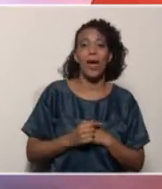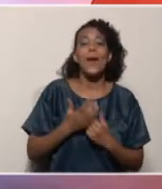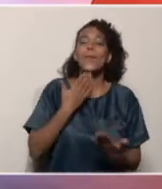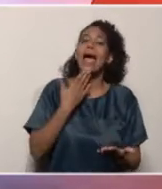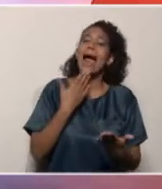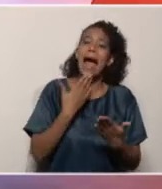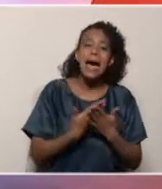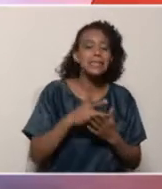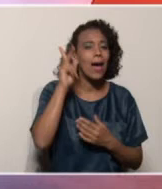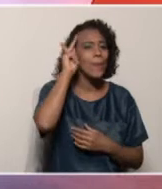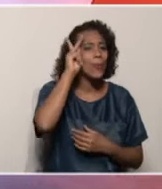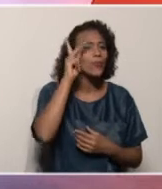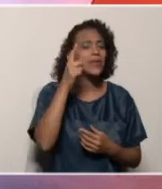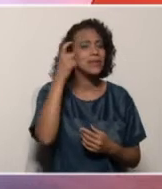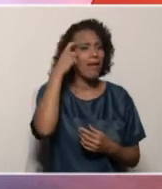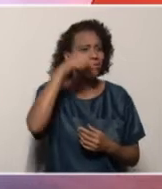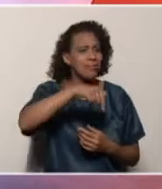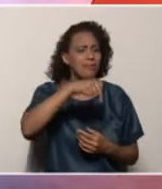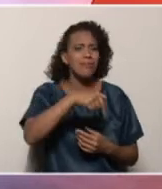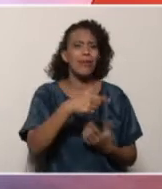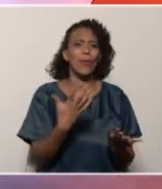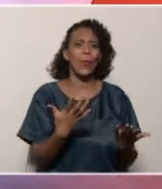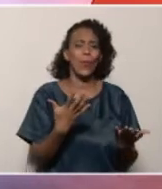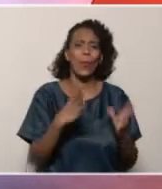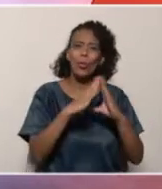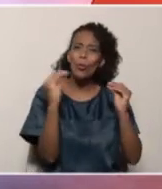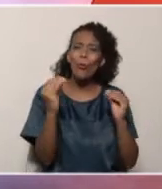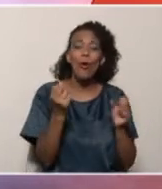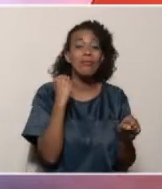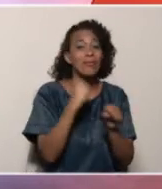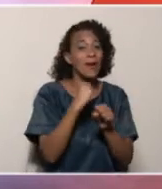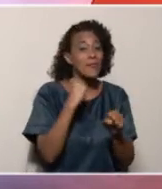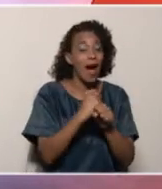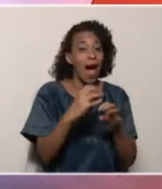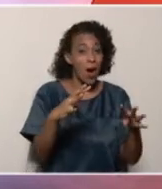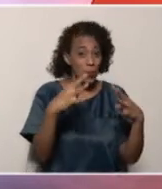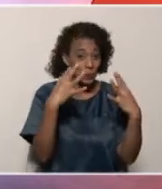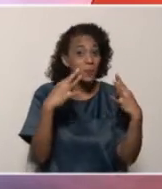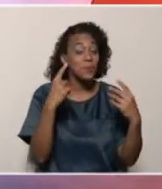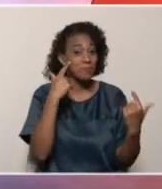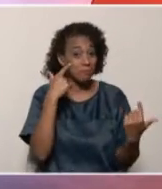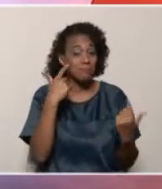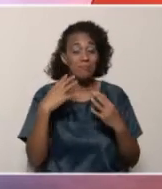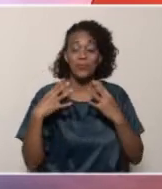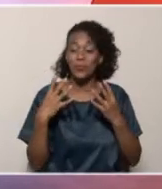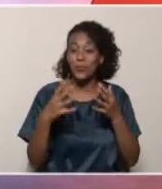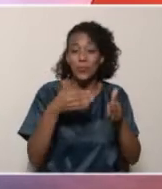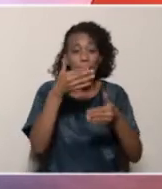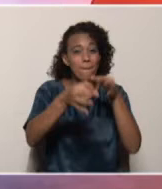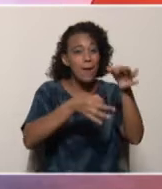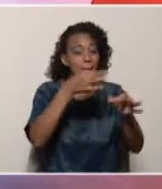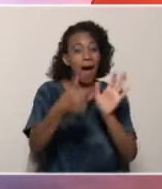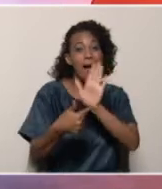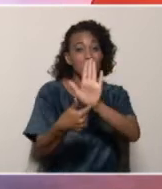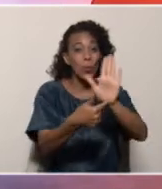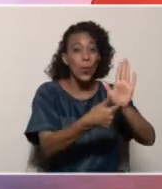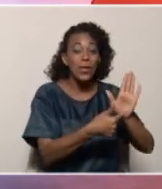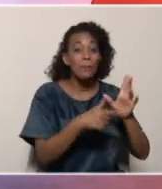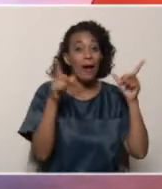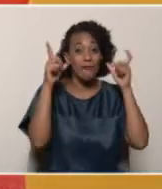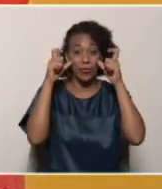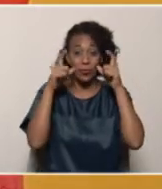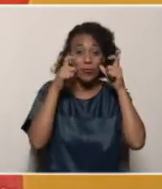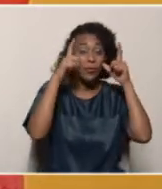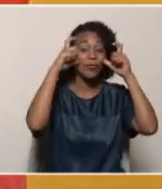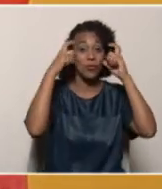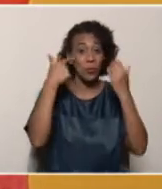agradecida, profe, de verdad el día de hoy por todo este trabajo que se ha venido viendo y observando. través de imágenes